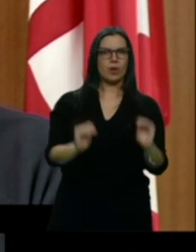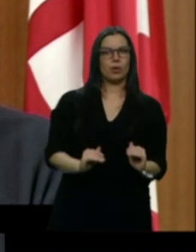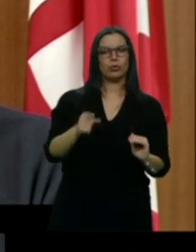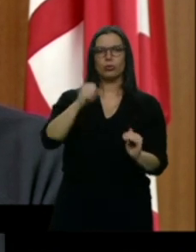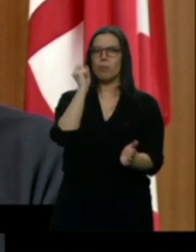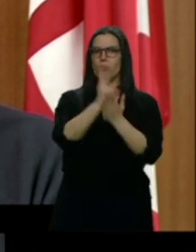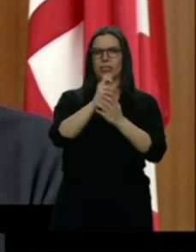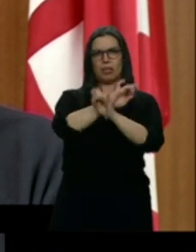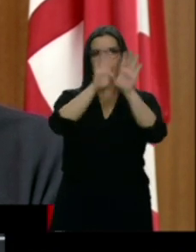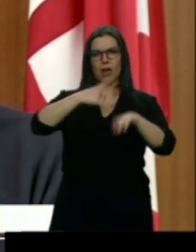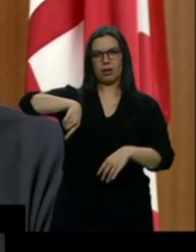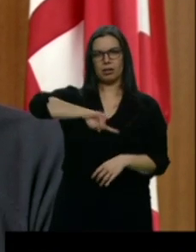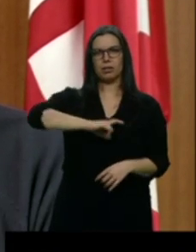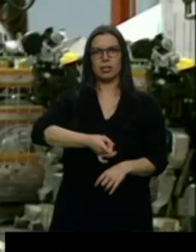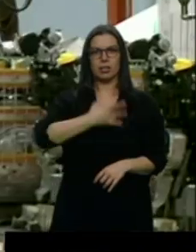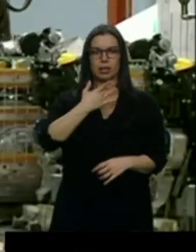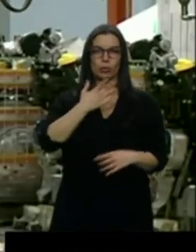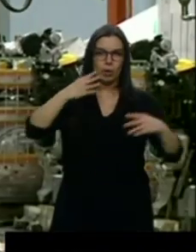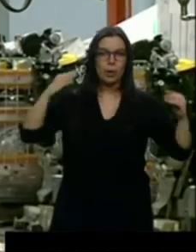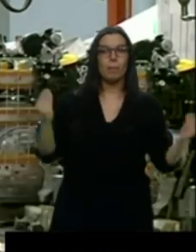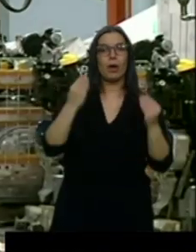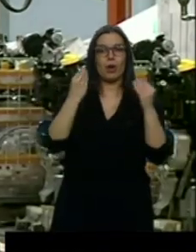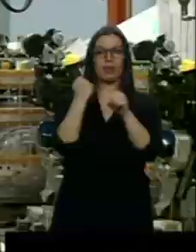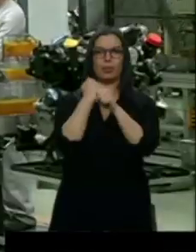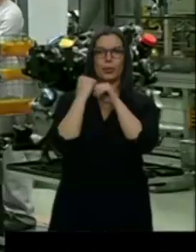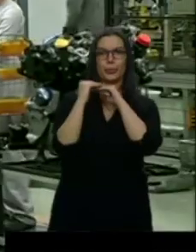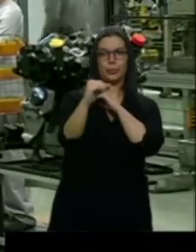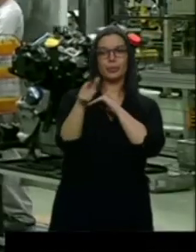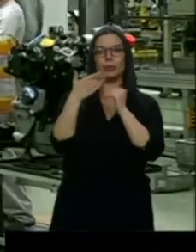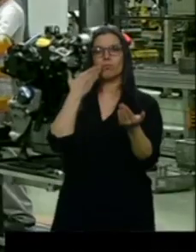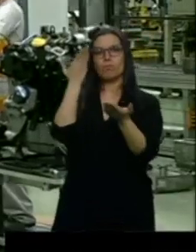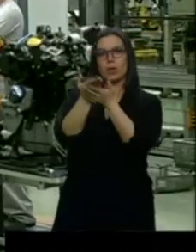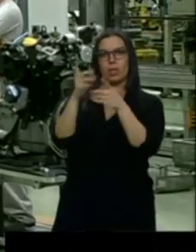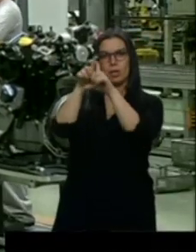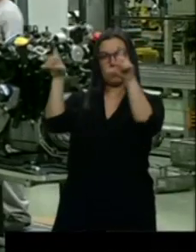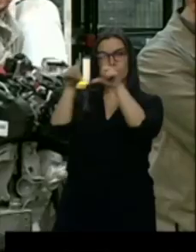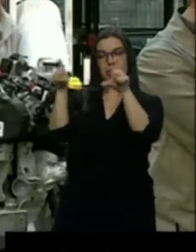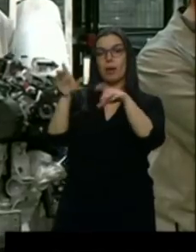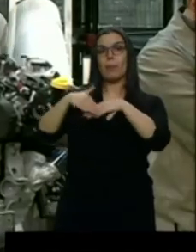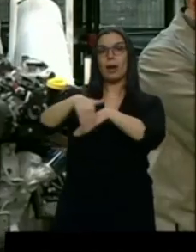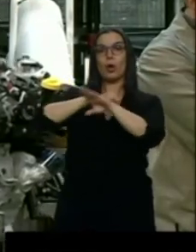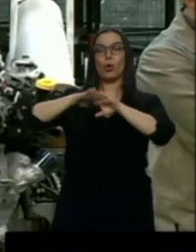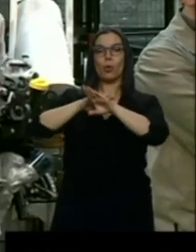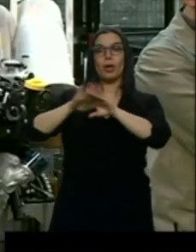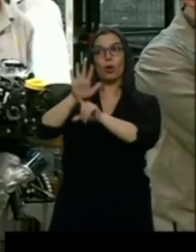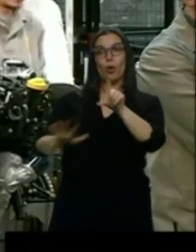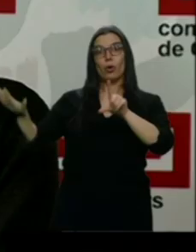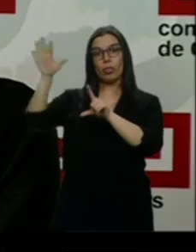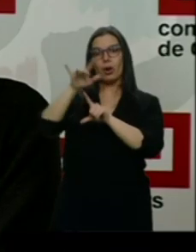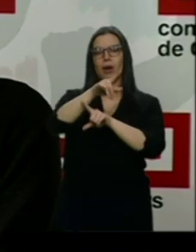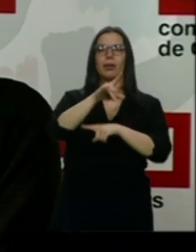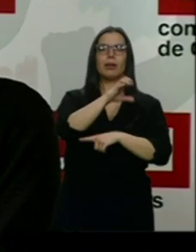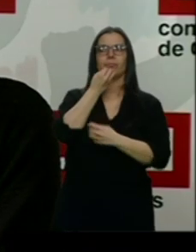sindicato mejorar el empleo estable. Esto es lo que piden a la empresa. Para el gobierno central, Comisiones Obreras tiene otro mensaje.